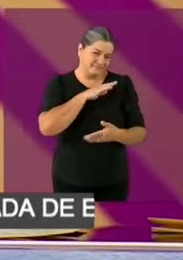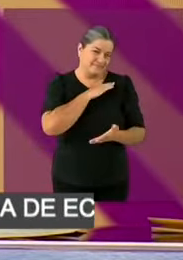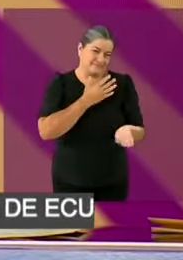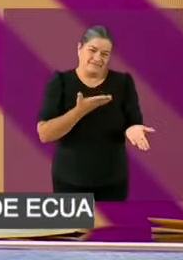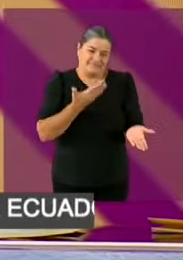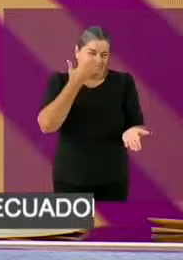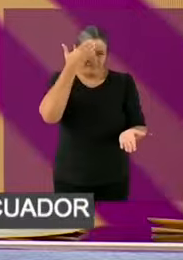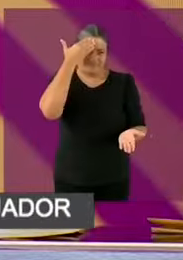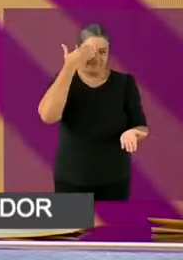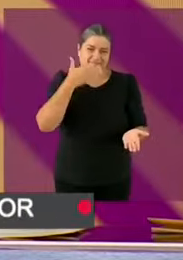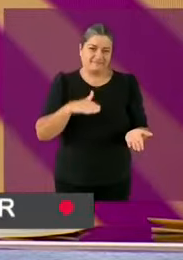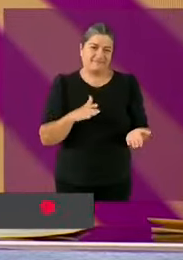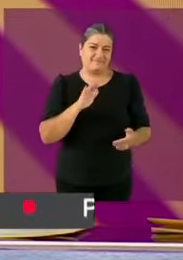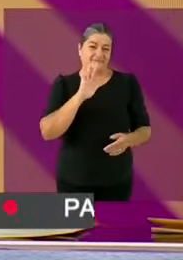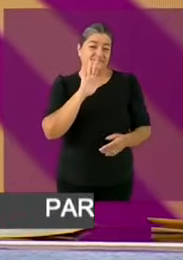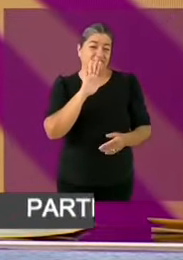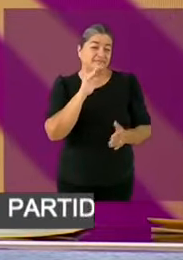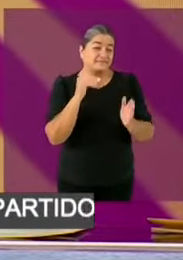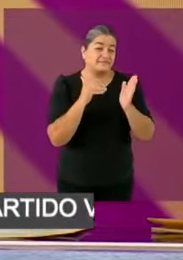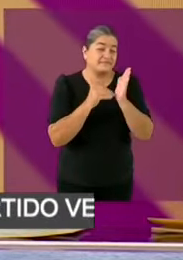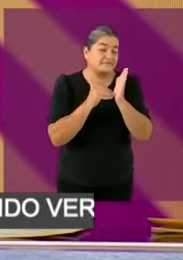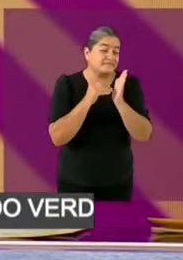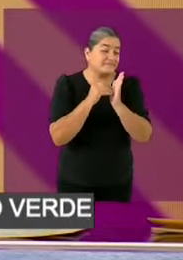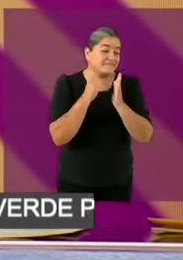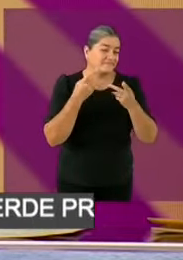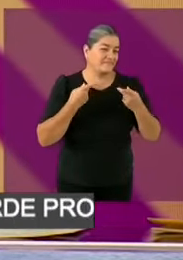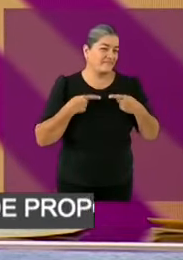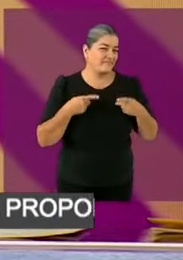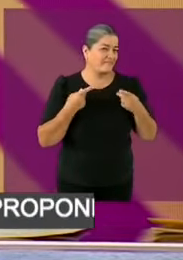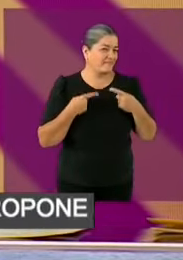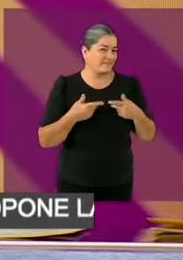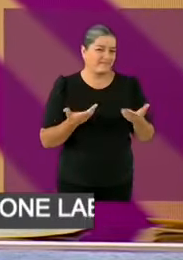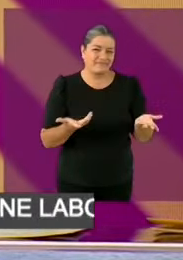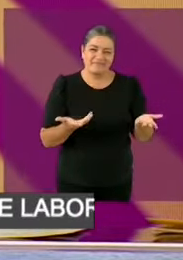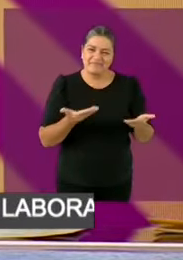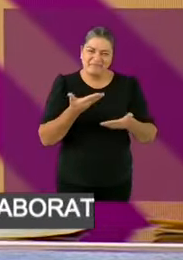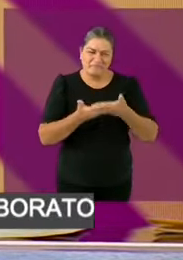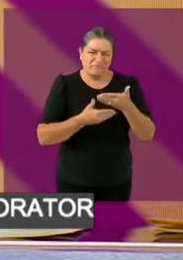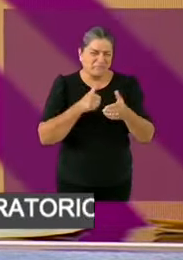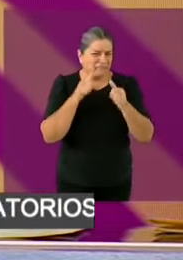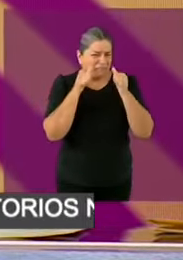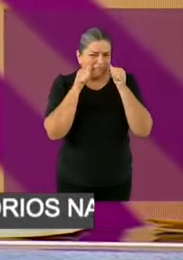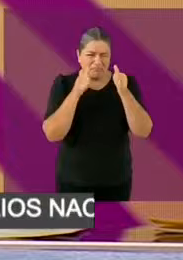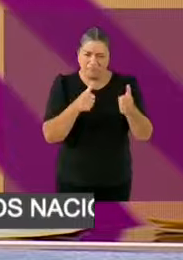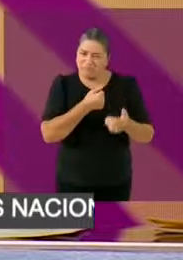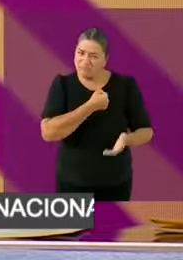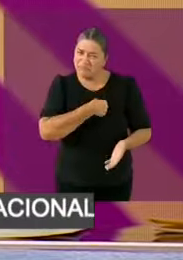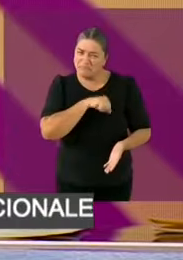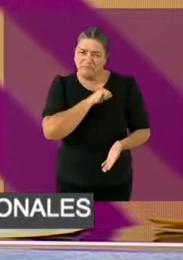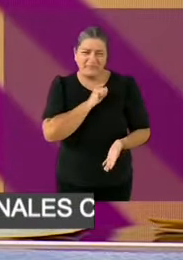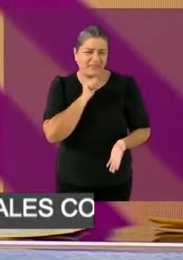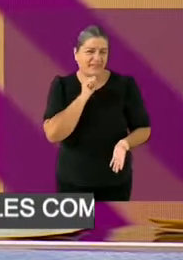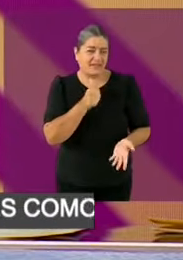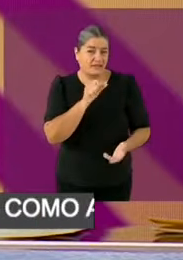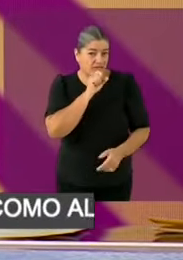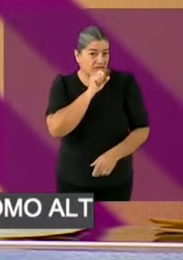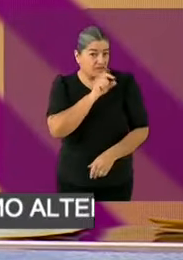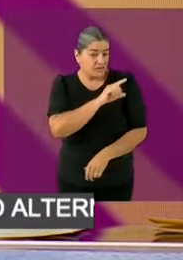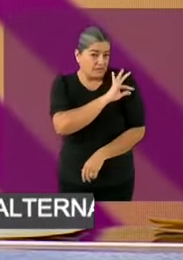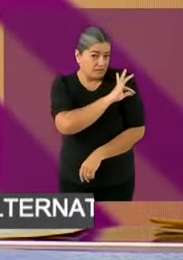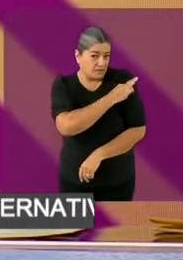no tienen acceso a servicios de salud. Se destruyó el sistema de vacunación. Hoy solo uno de cada tres niños tiene vacunación completa.